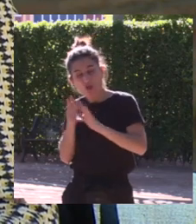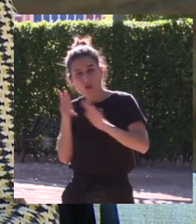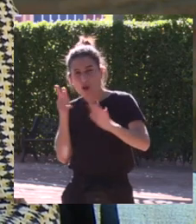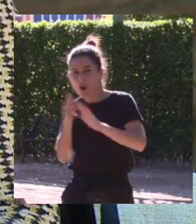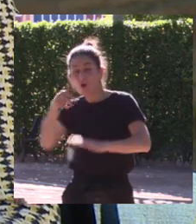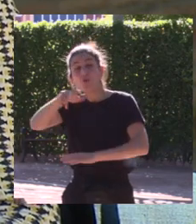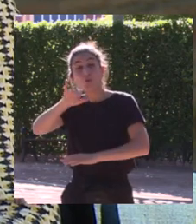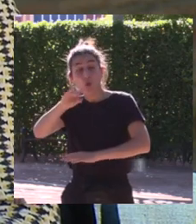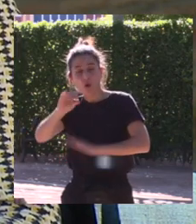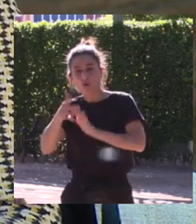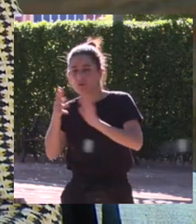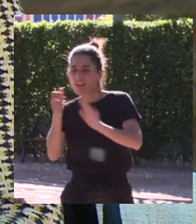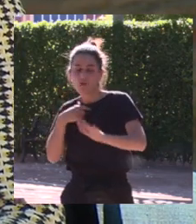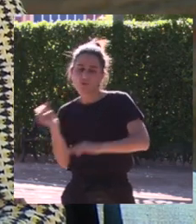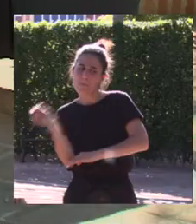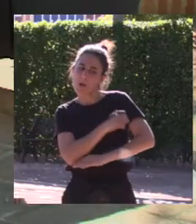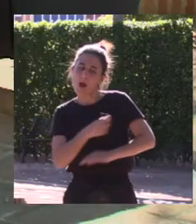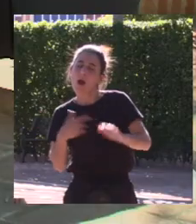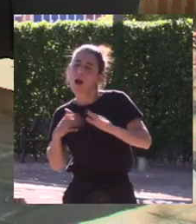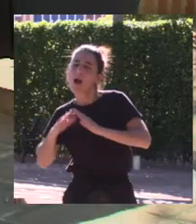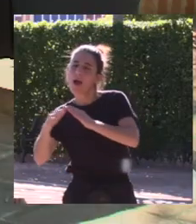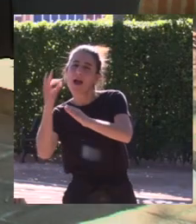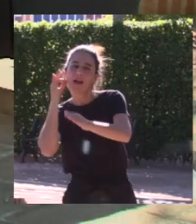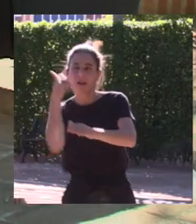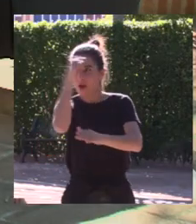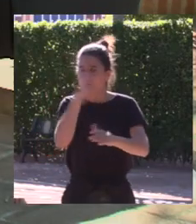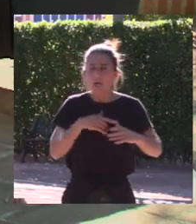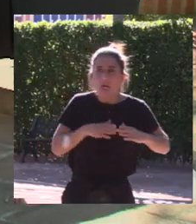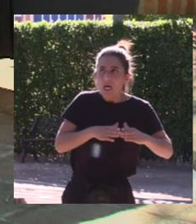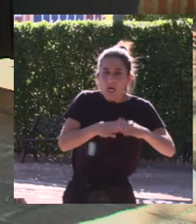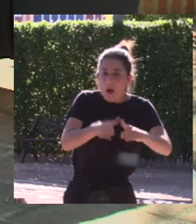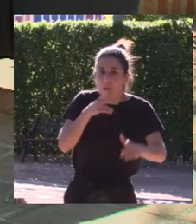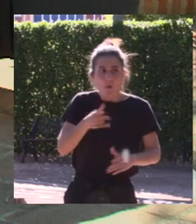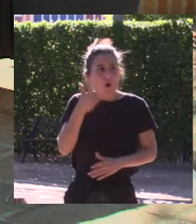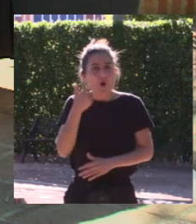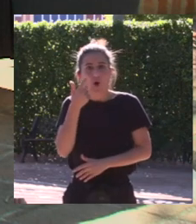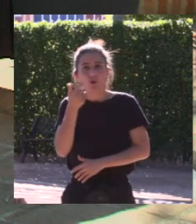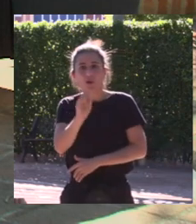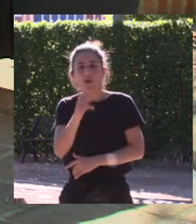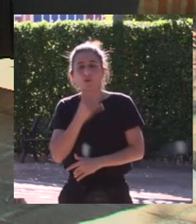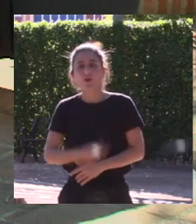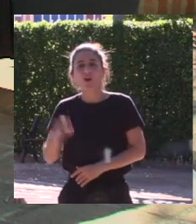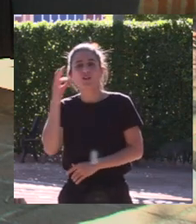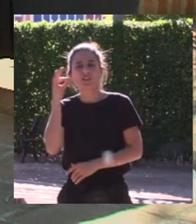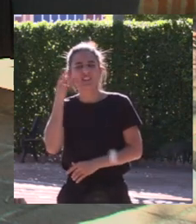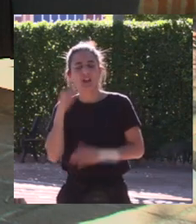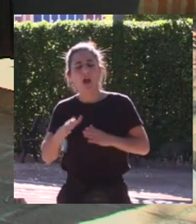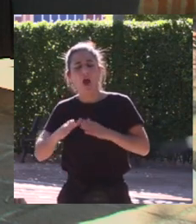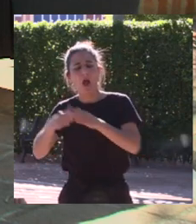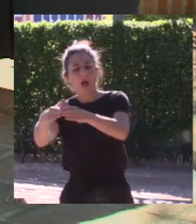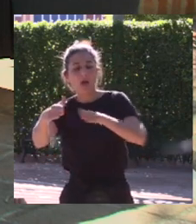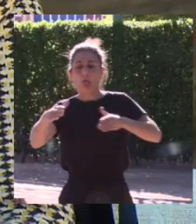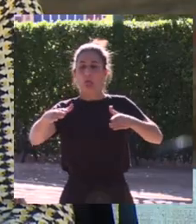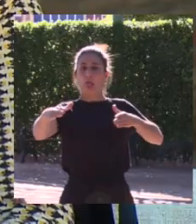éramos más rápidas que ellos y estaban desesperados porque no estaban acostumbrados a que unas chicas pudieran ir por delante